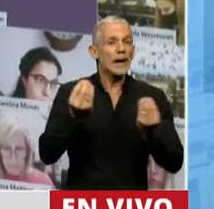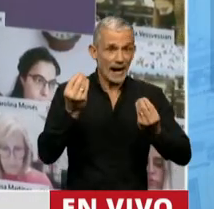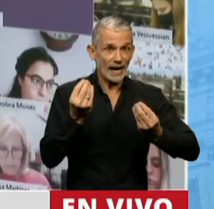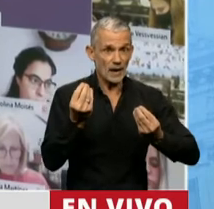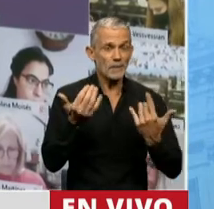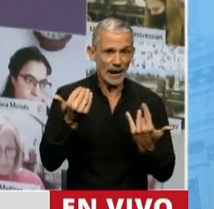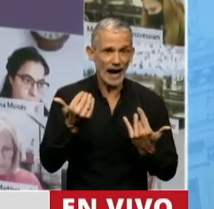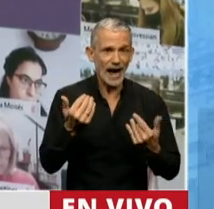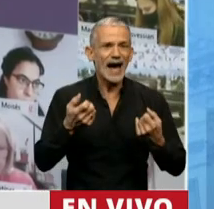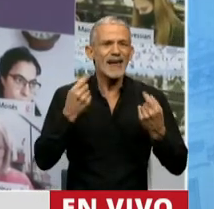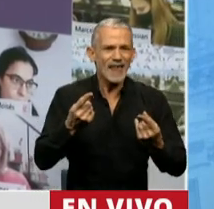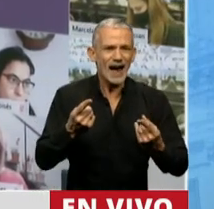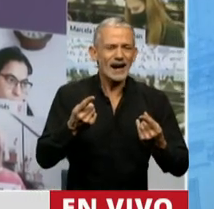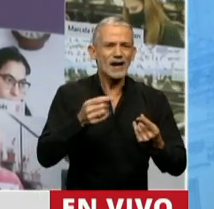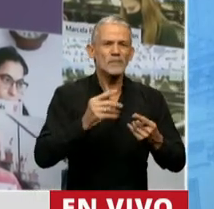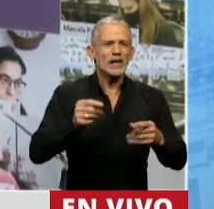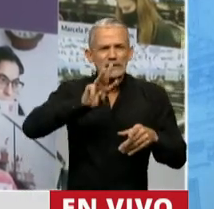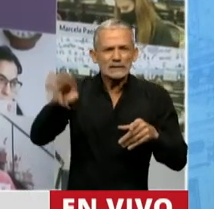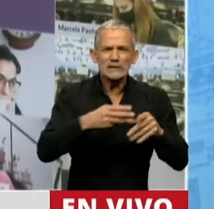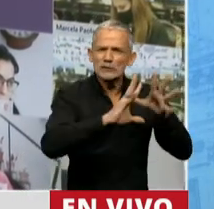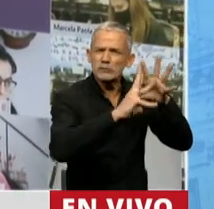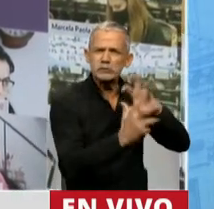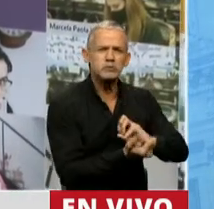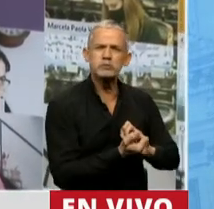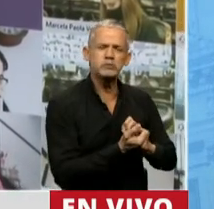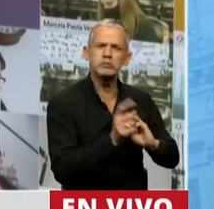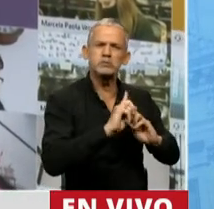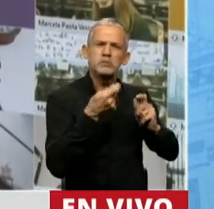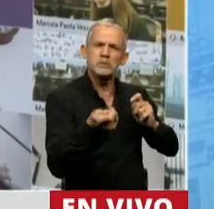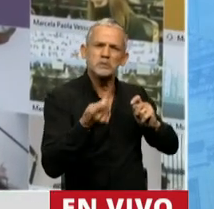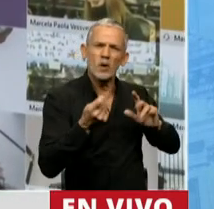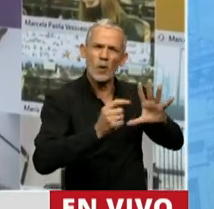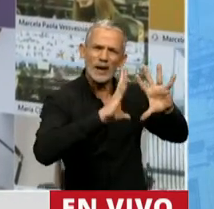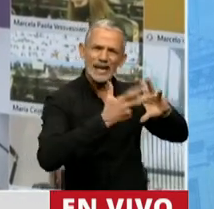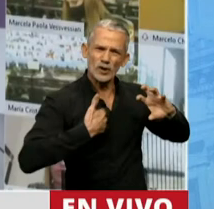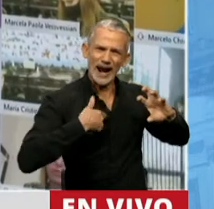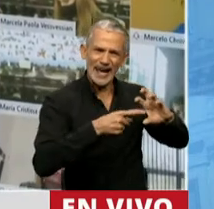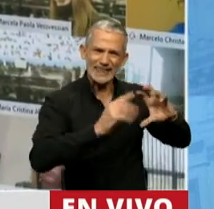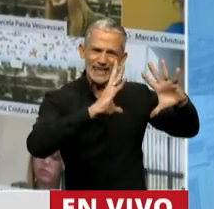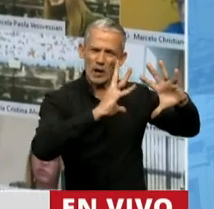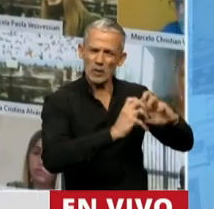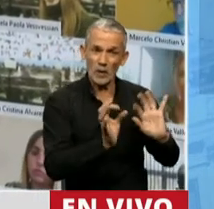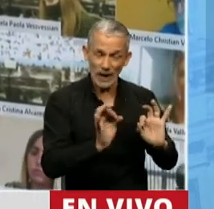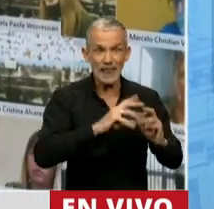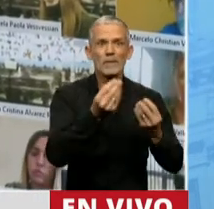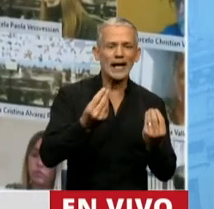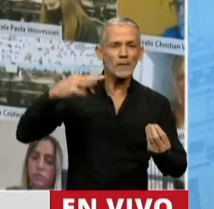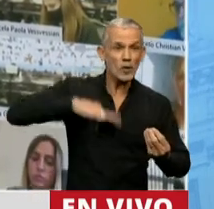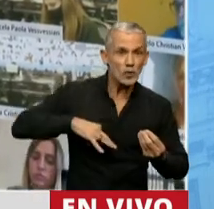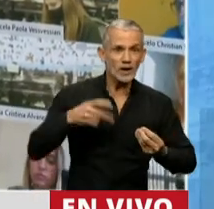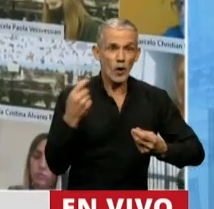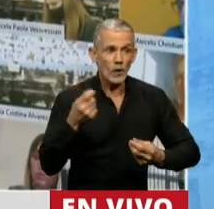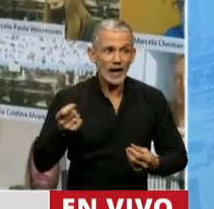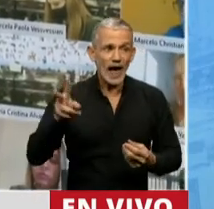reorganar el sistema previsional argentino, para que en última instancia se sigan recomponiendo los haberes de todas